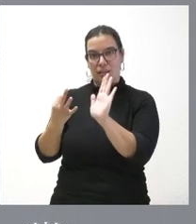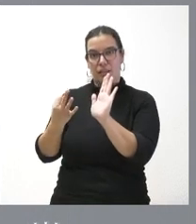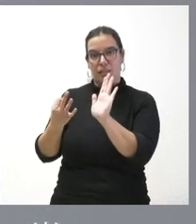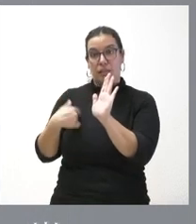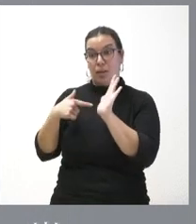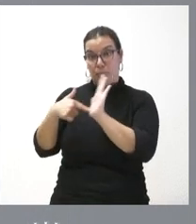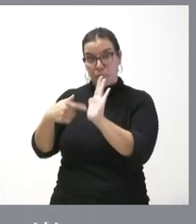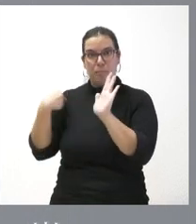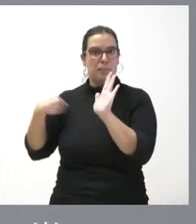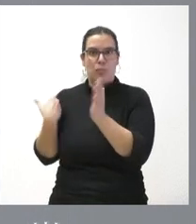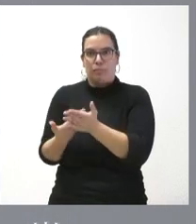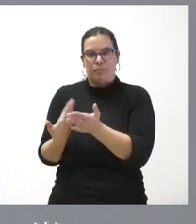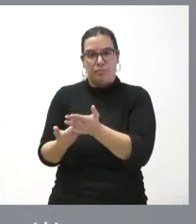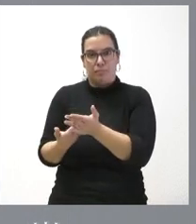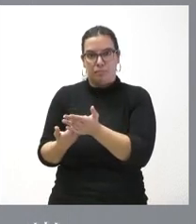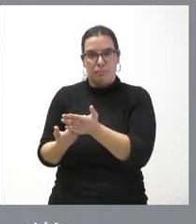con los argumentos